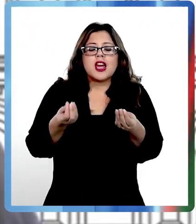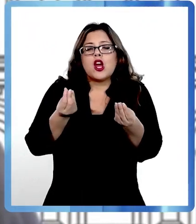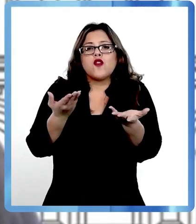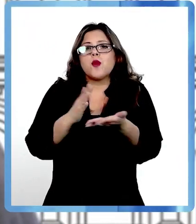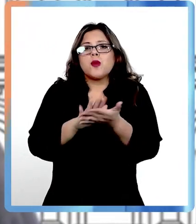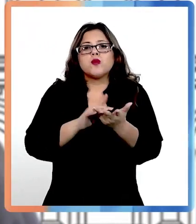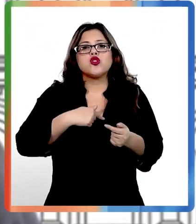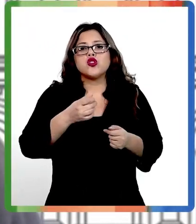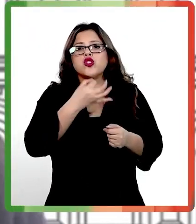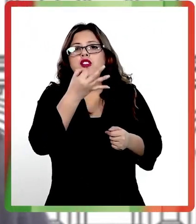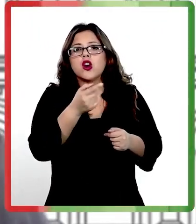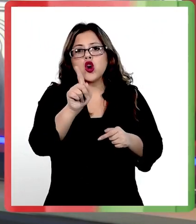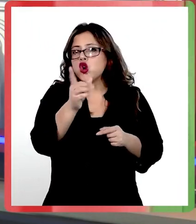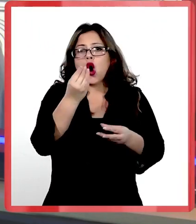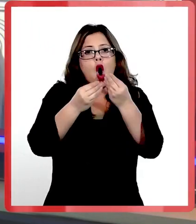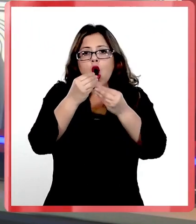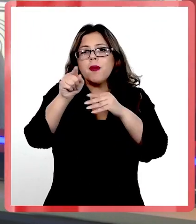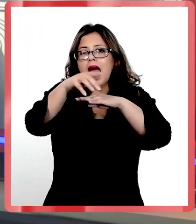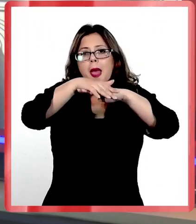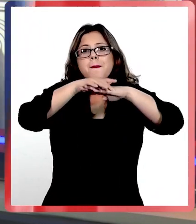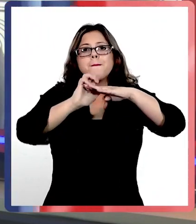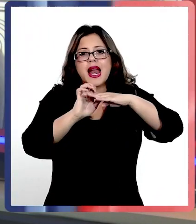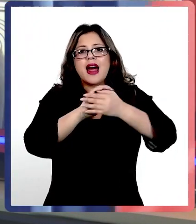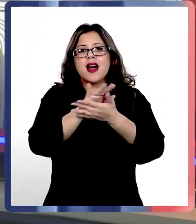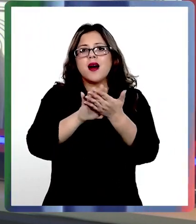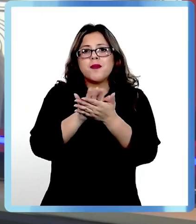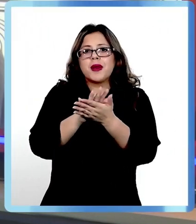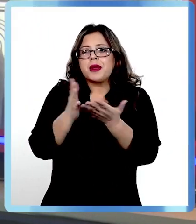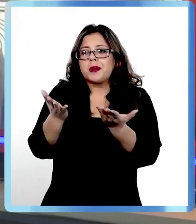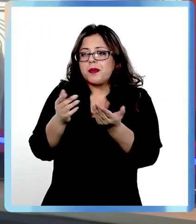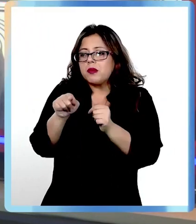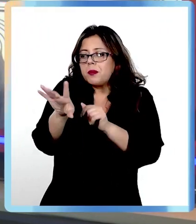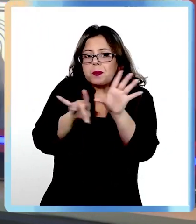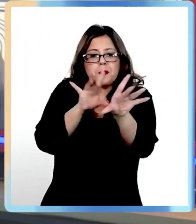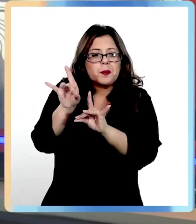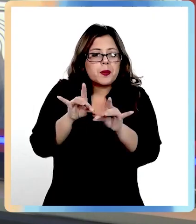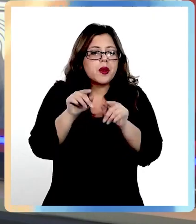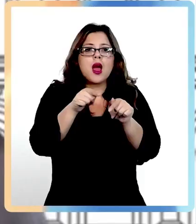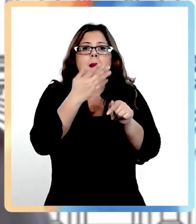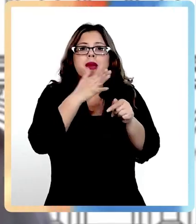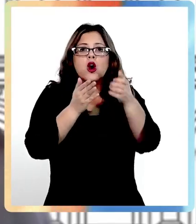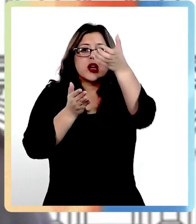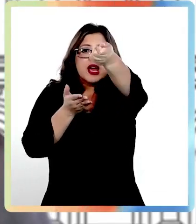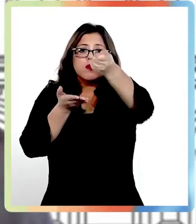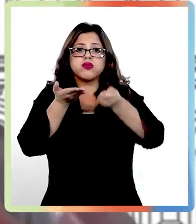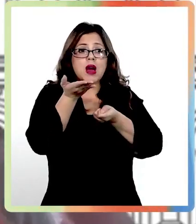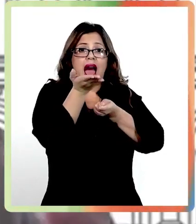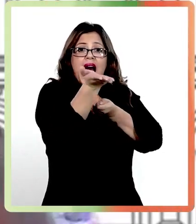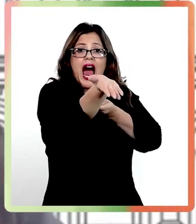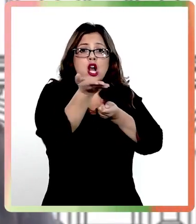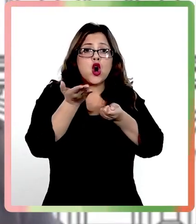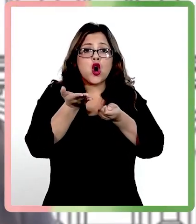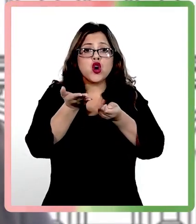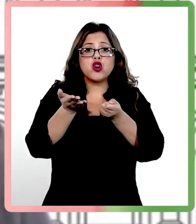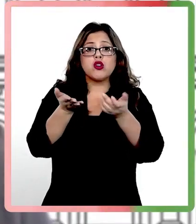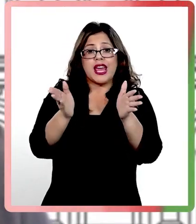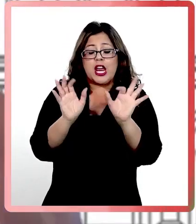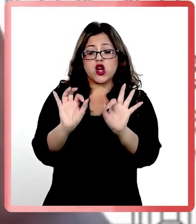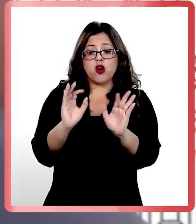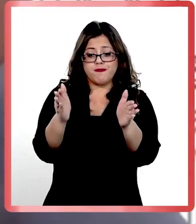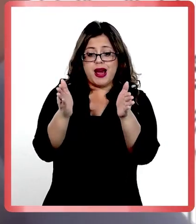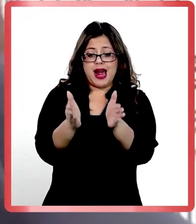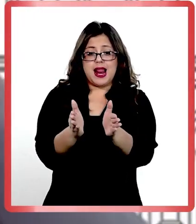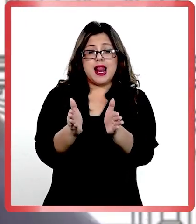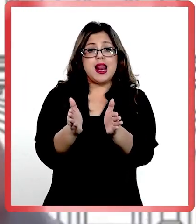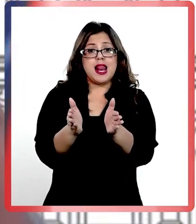lógico que te dijera, no coma empanada. Es como si tienes la opción de elegir, comas una al horno, no una grande, tamaño normal,